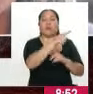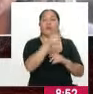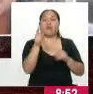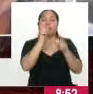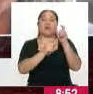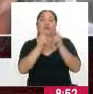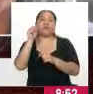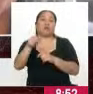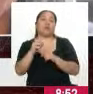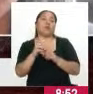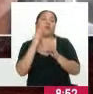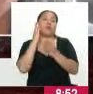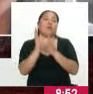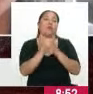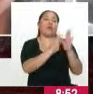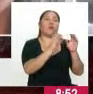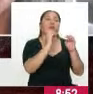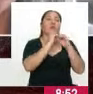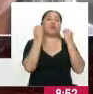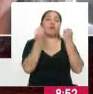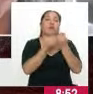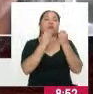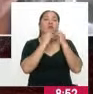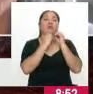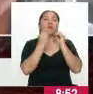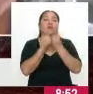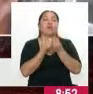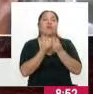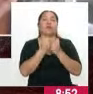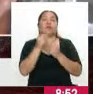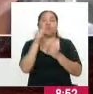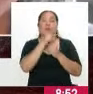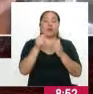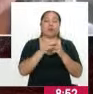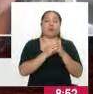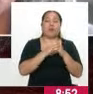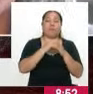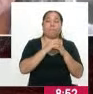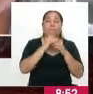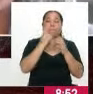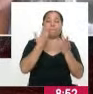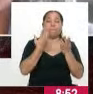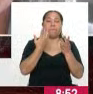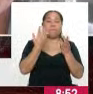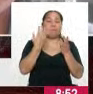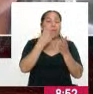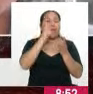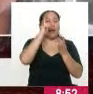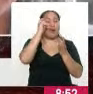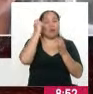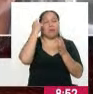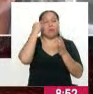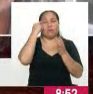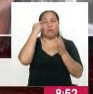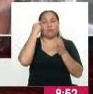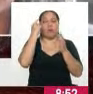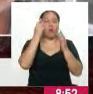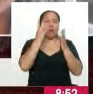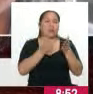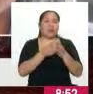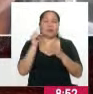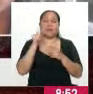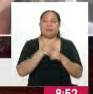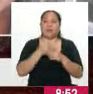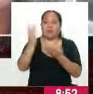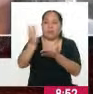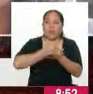las organizaciones políticas. Ahora bien, yo creo, por otro lado, que justamente recogiendo esta preocupación que se señala en el sentido